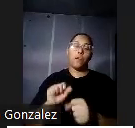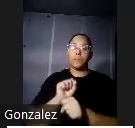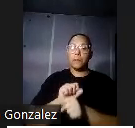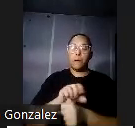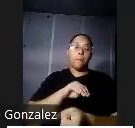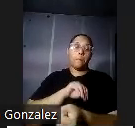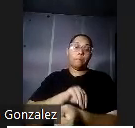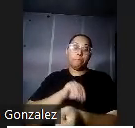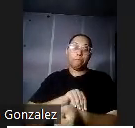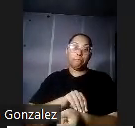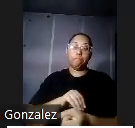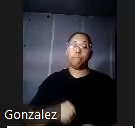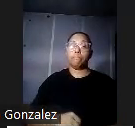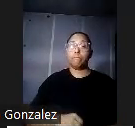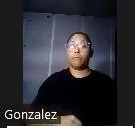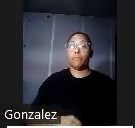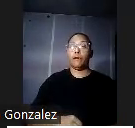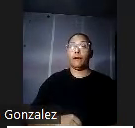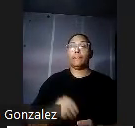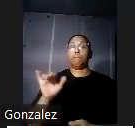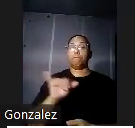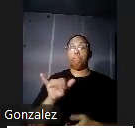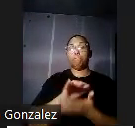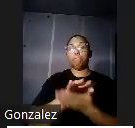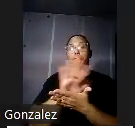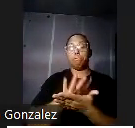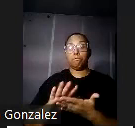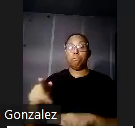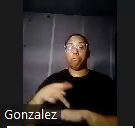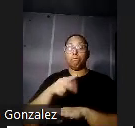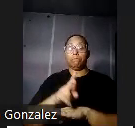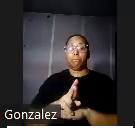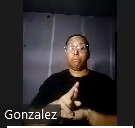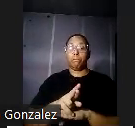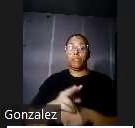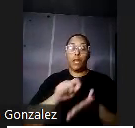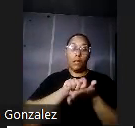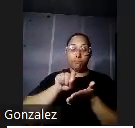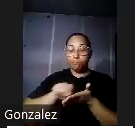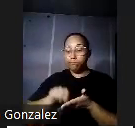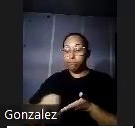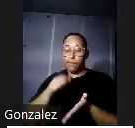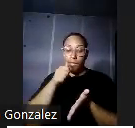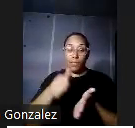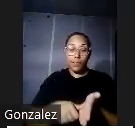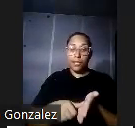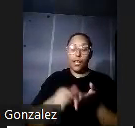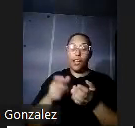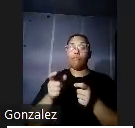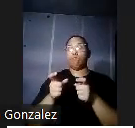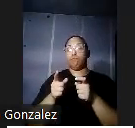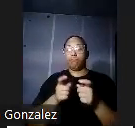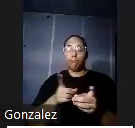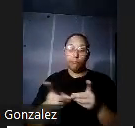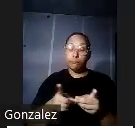medicina tropical e higiene en Puerto Rico él escribió una carta dirigida al gobernador de Puerto Rico a Big Man